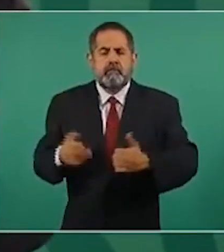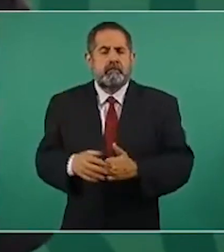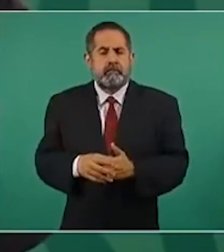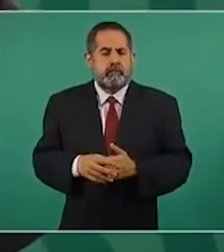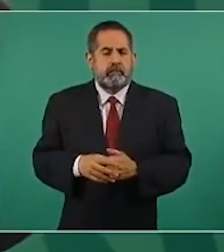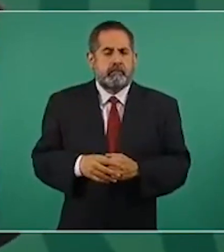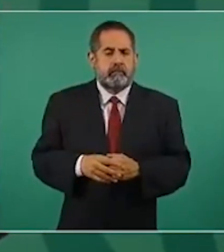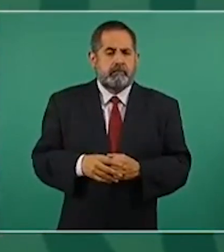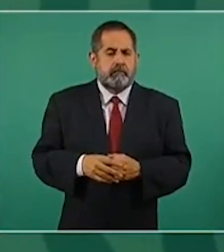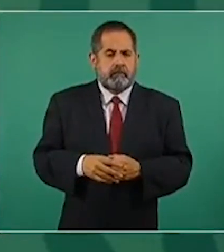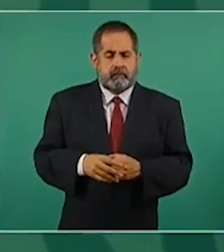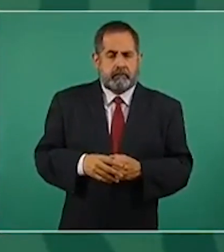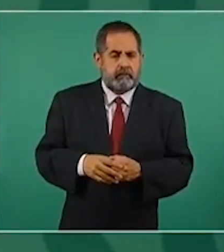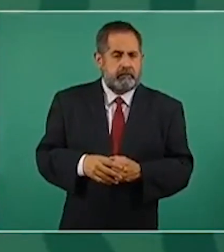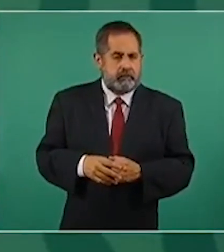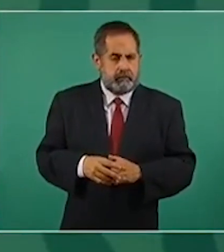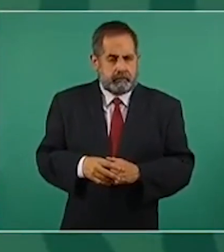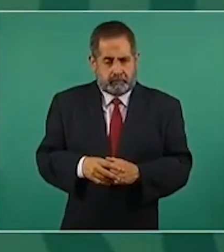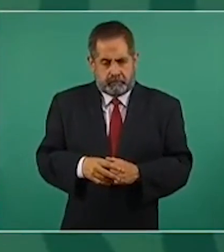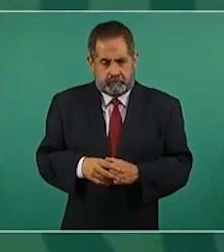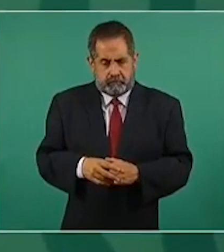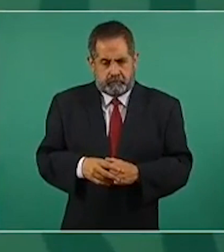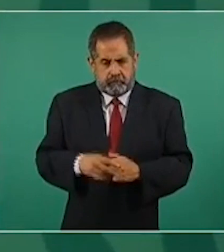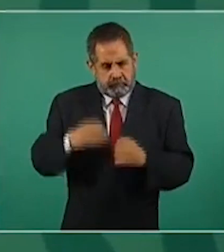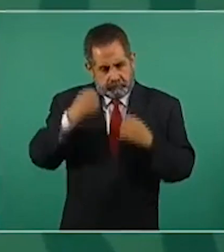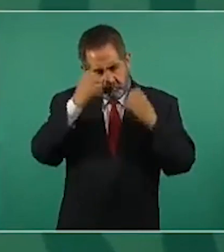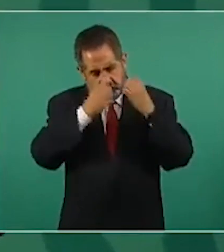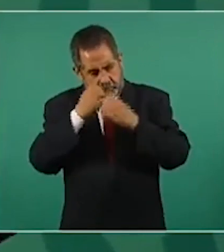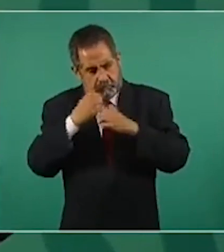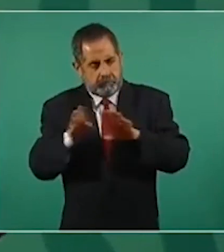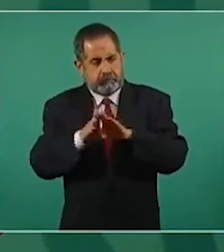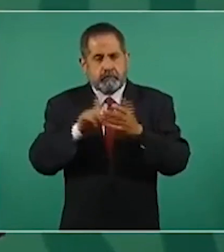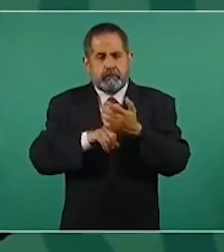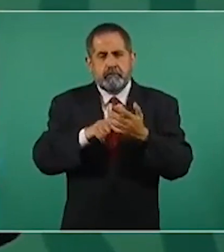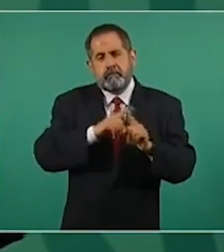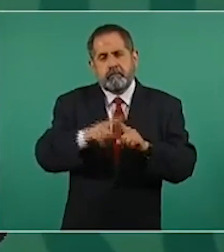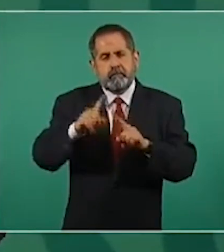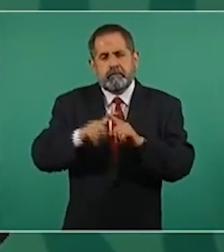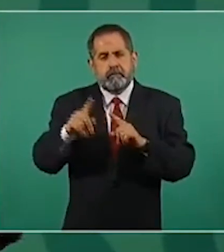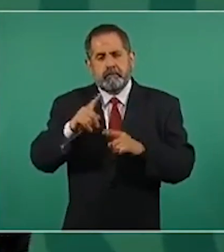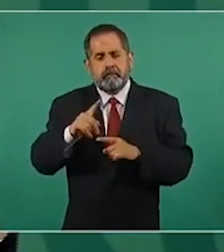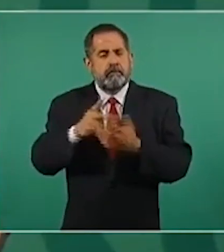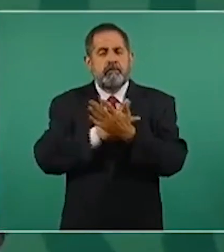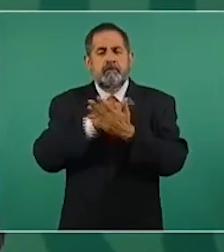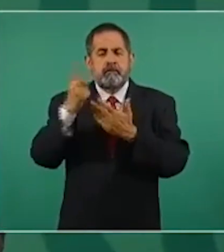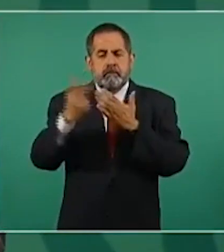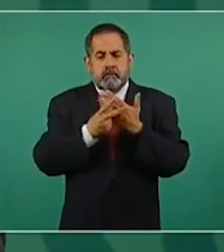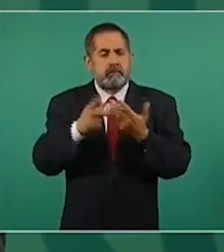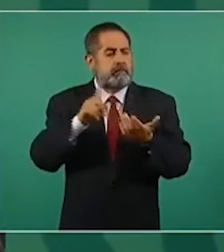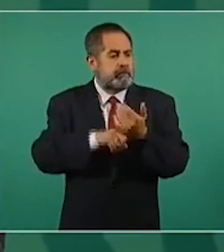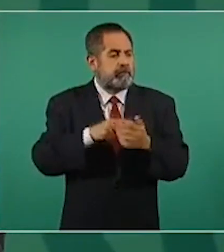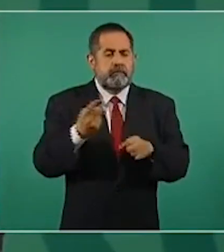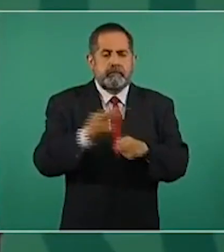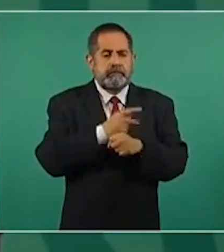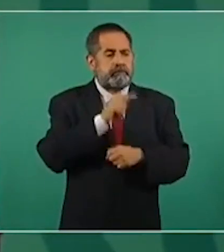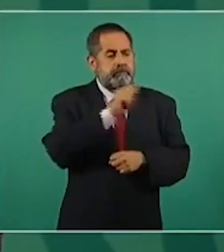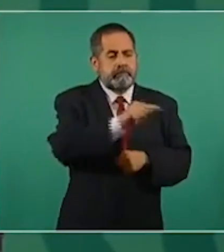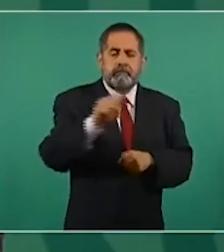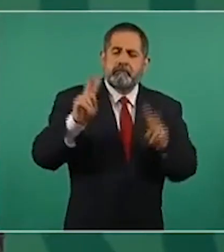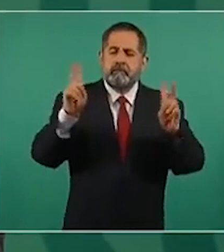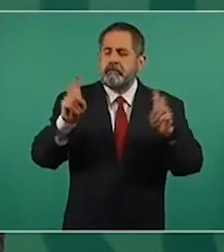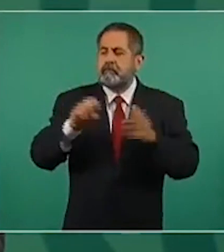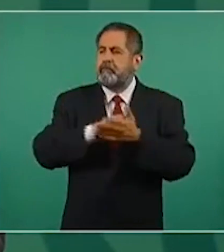evaluar todos los programas de desarrollo, el programa